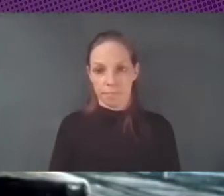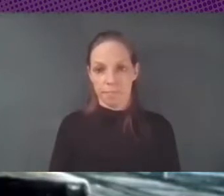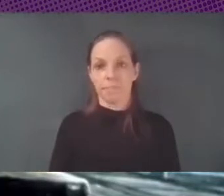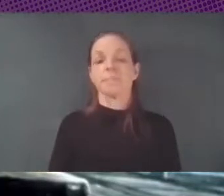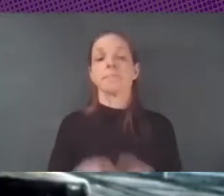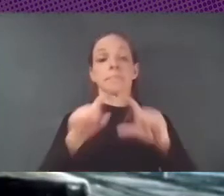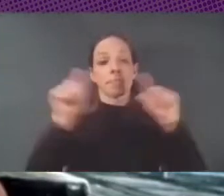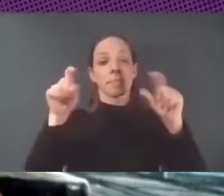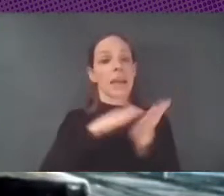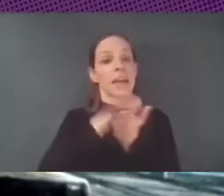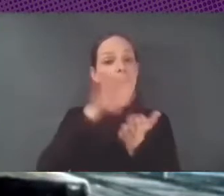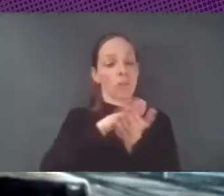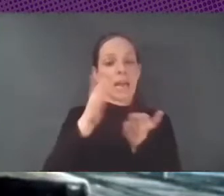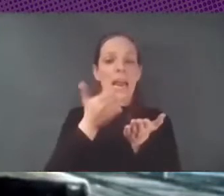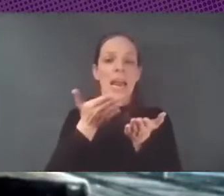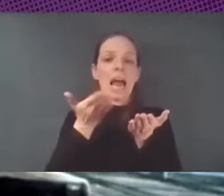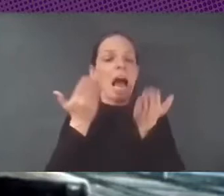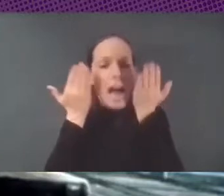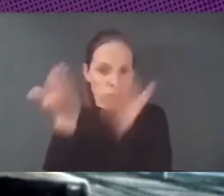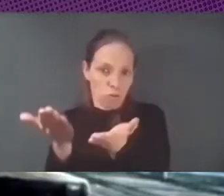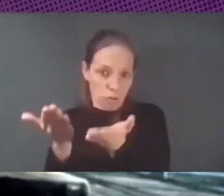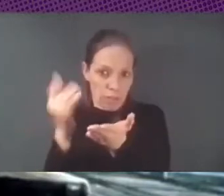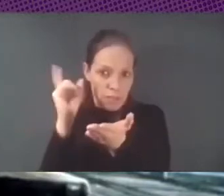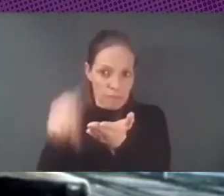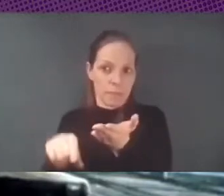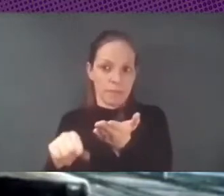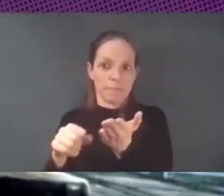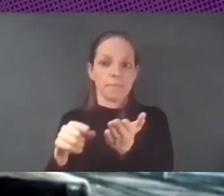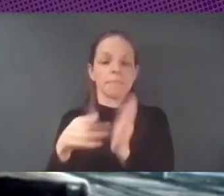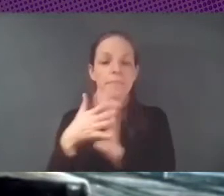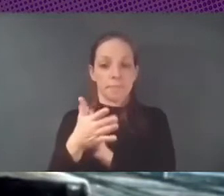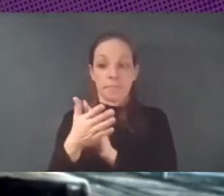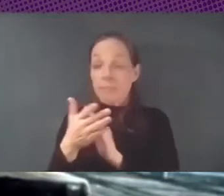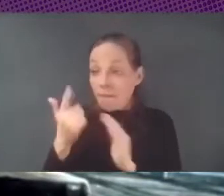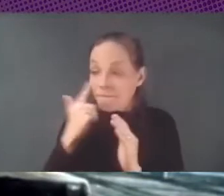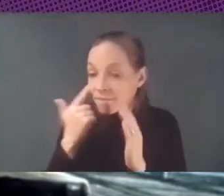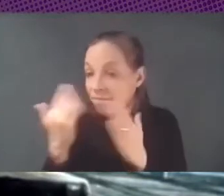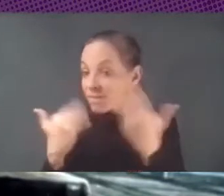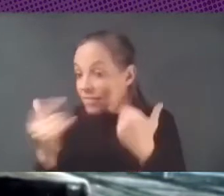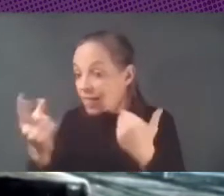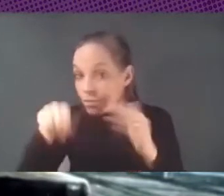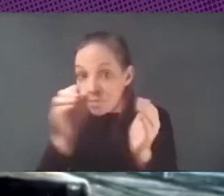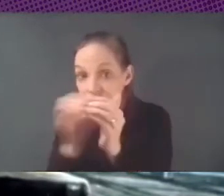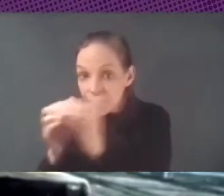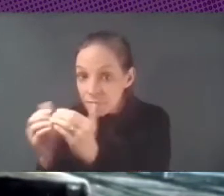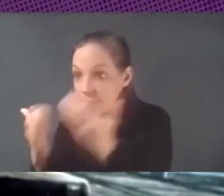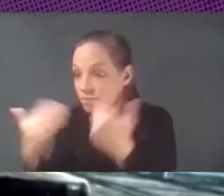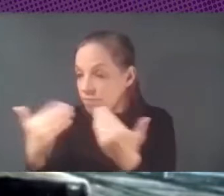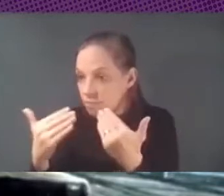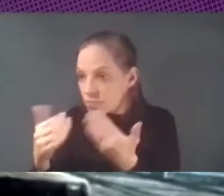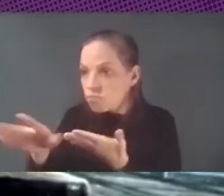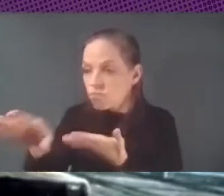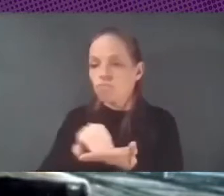La ayuda editorial en hacer que con el diálogo con ellos se pueda moldear y se pueda